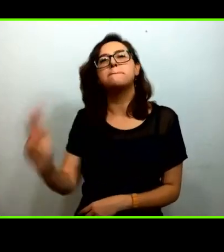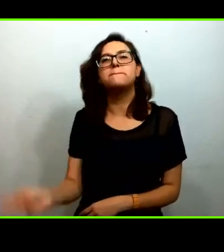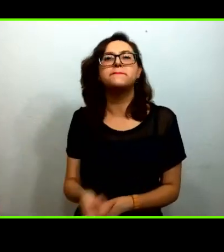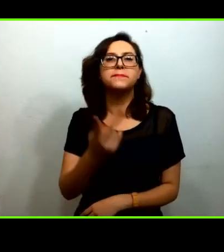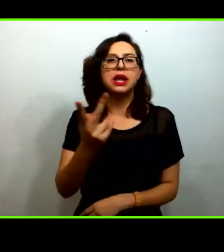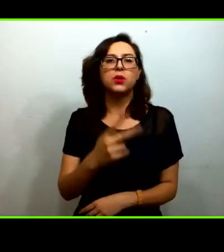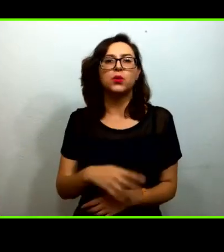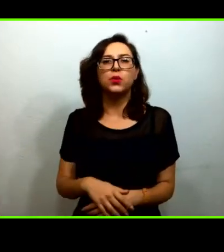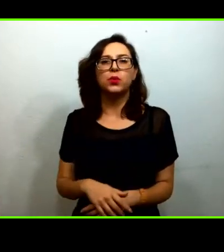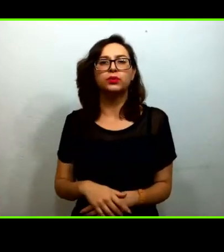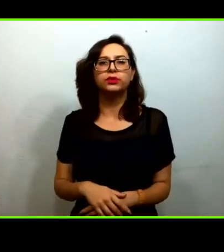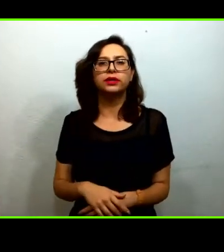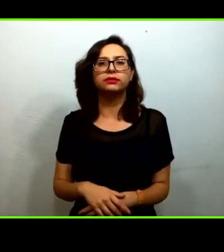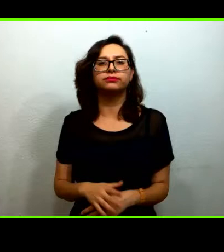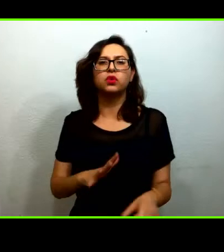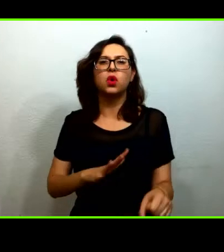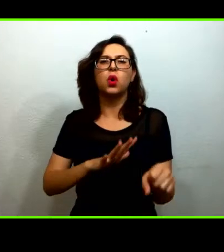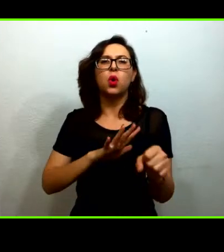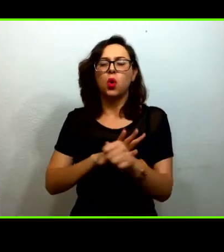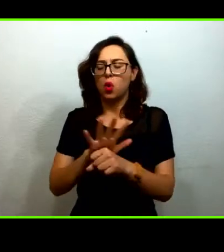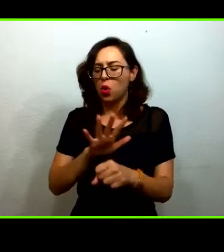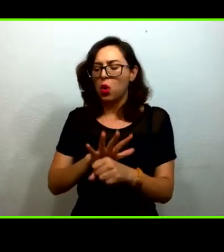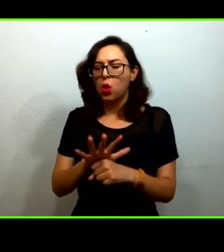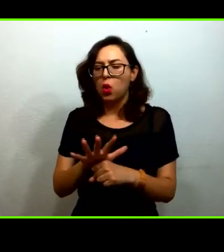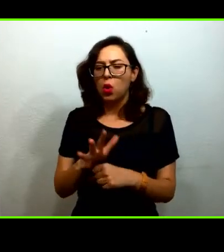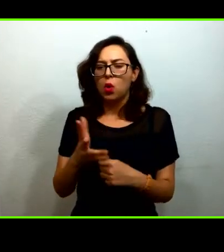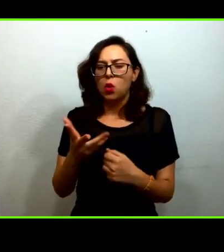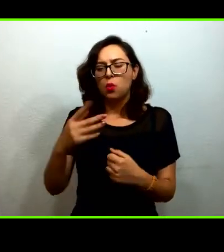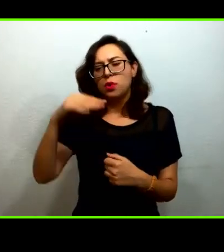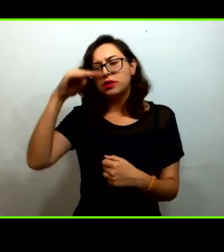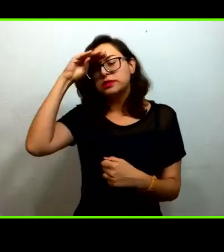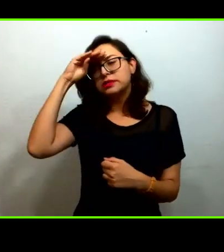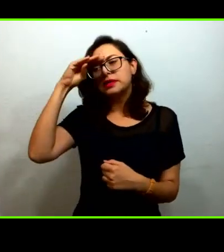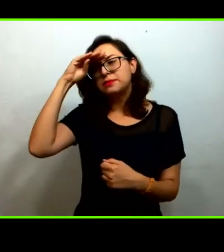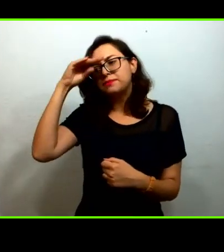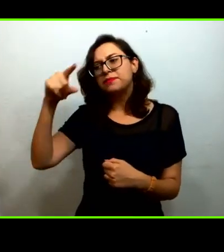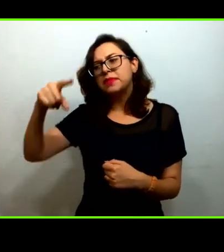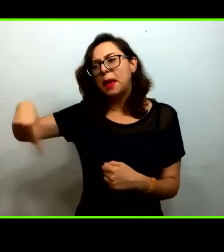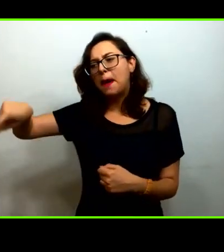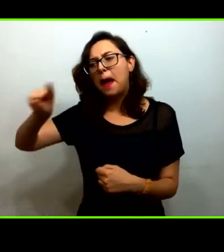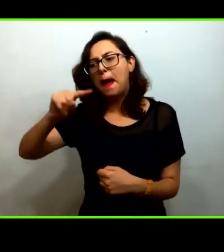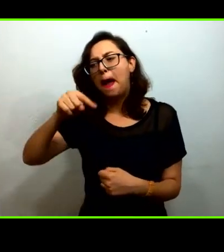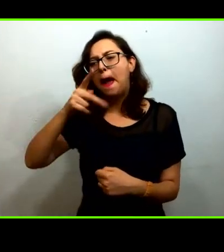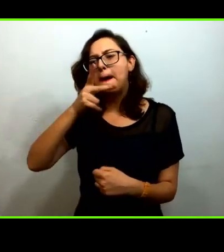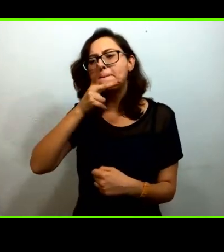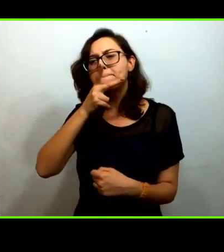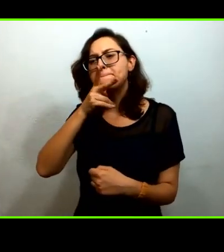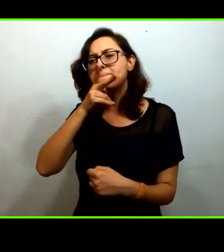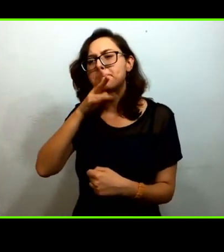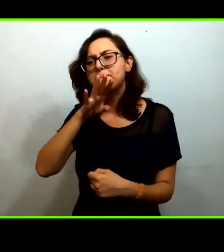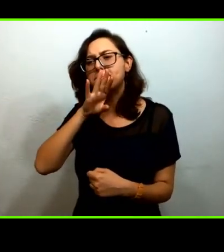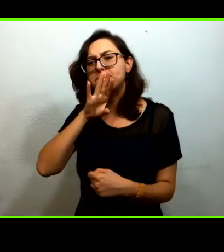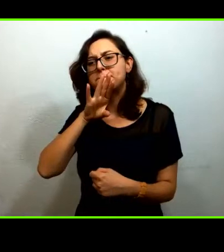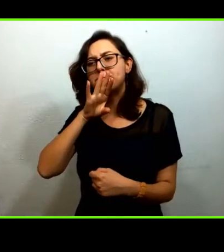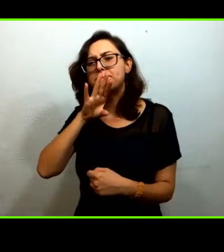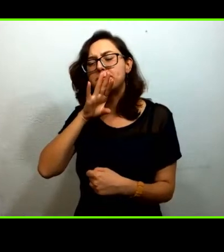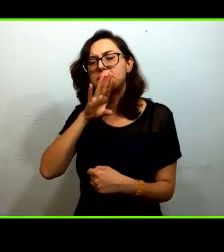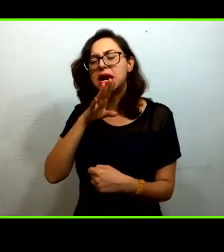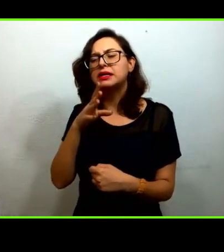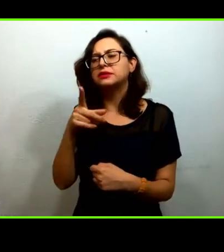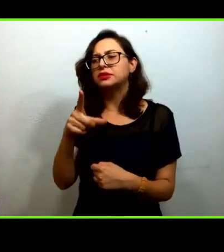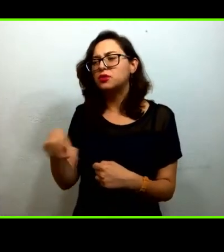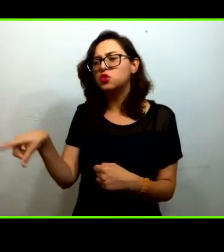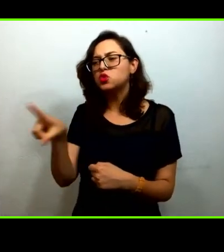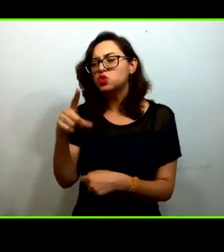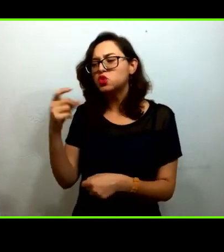fortaleza tuvieron estos papás que tuvieron la oportunidad de experimentar un